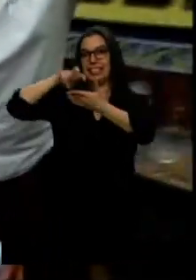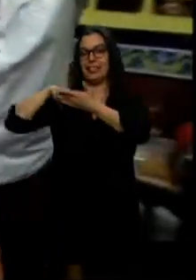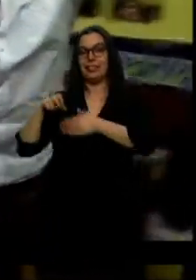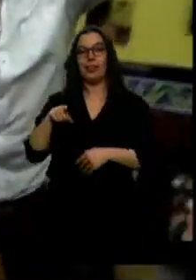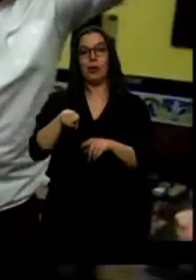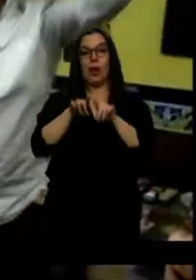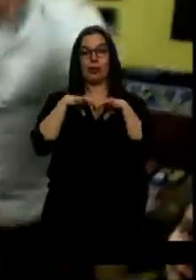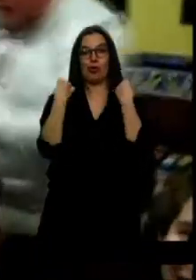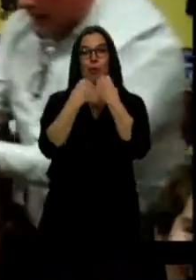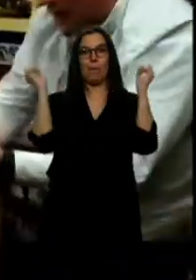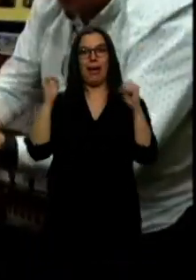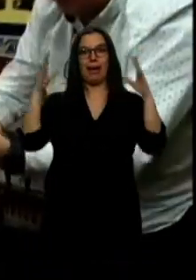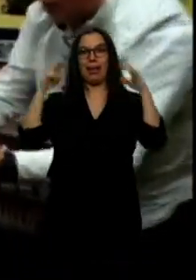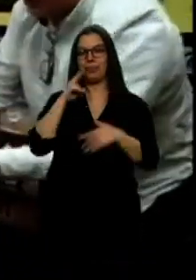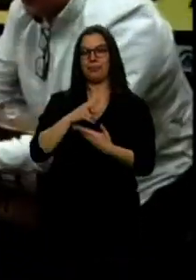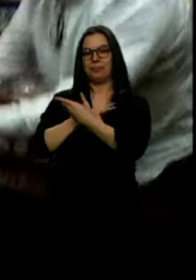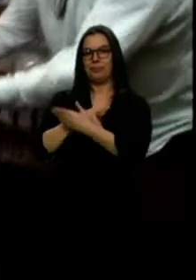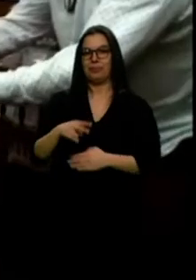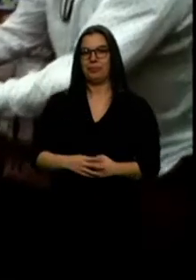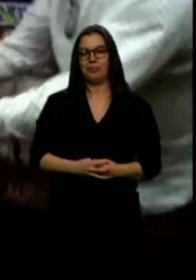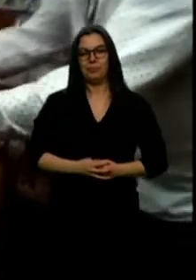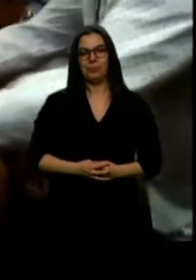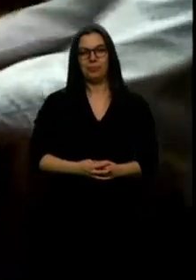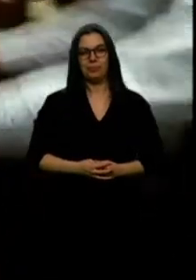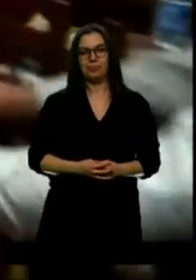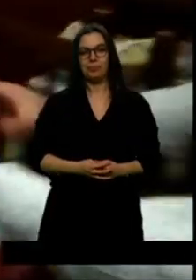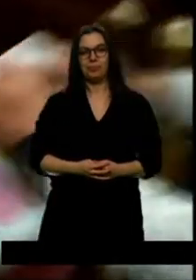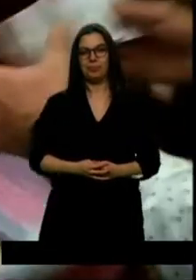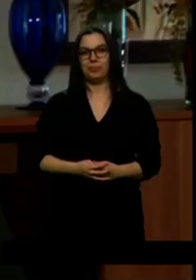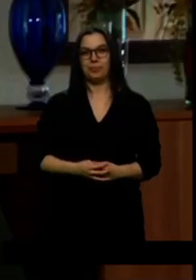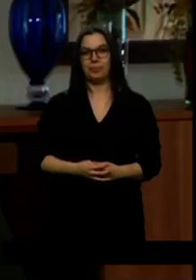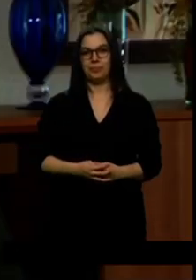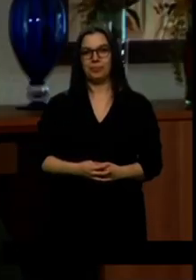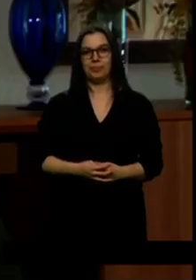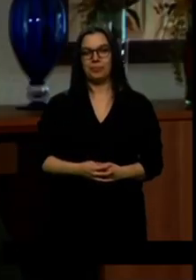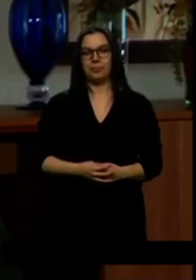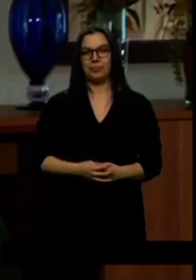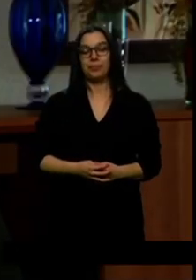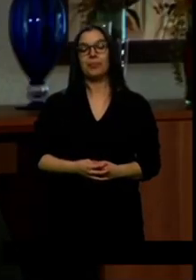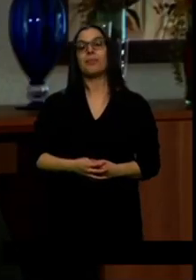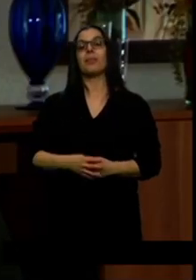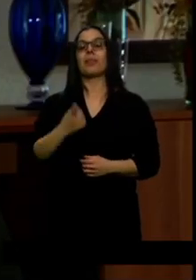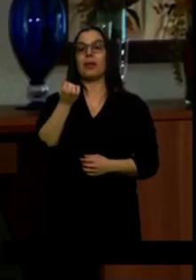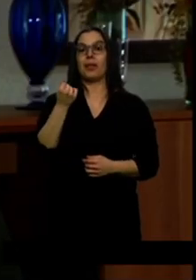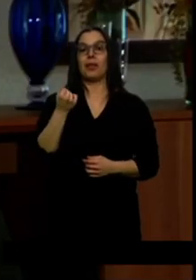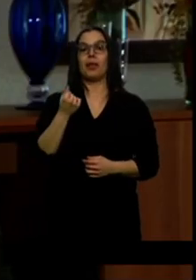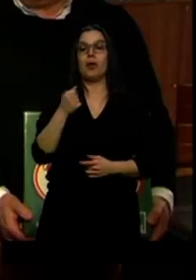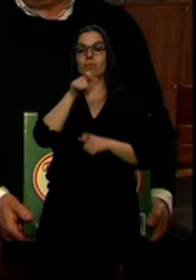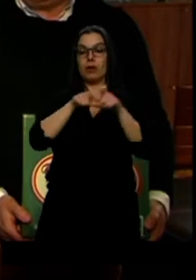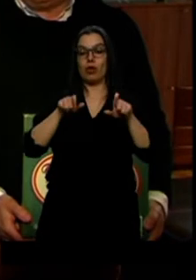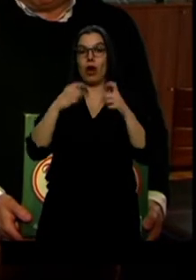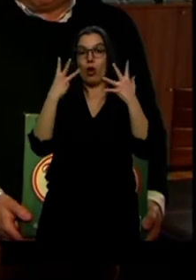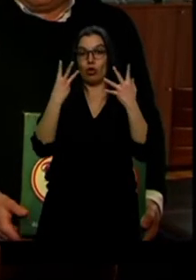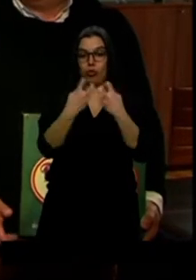desató la alegría y euforia en esta familia de Morales del Vino que ya tiene destinado un premio. Lo vamos a repartir entre las ocho personas que en ese momento estábamos en la mesa.